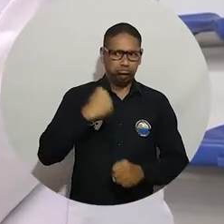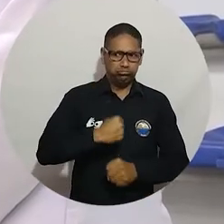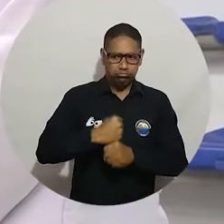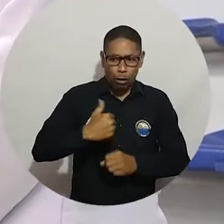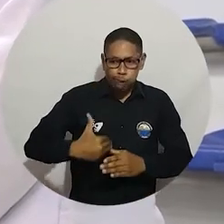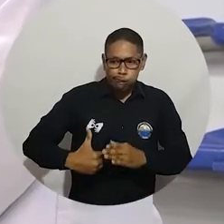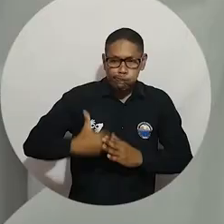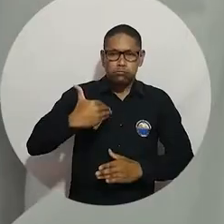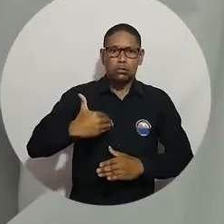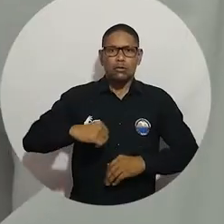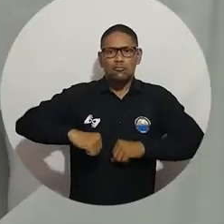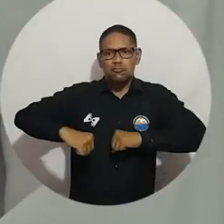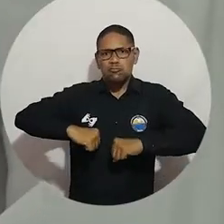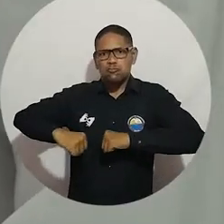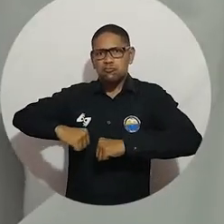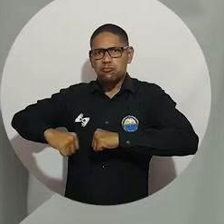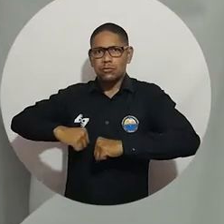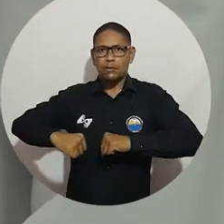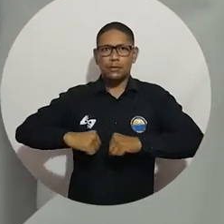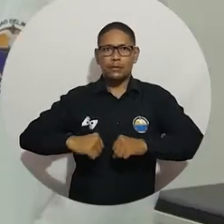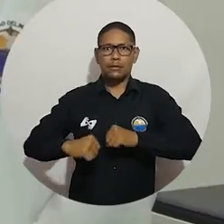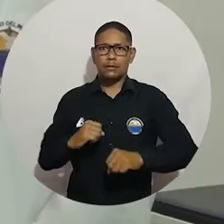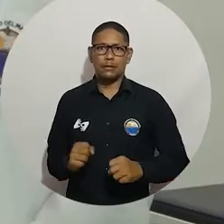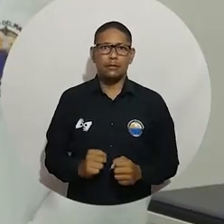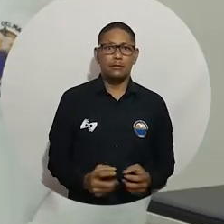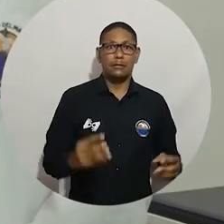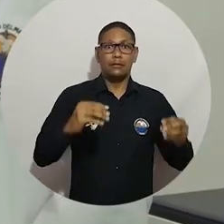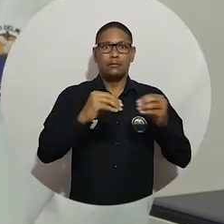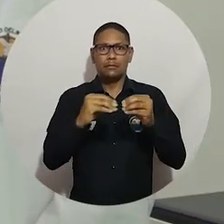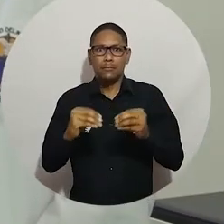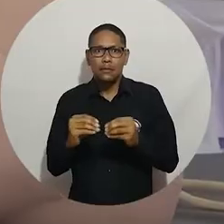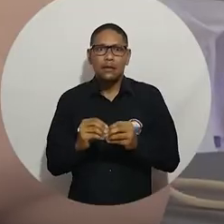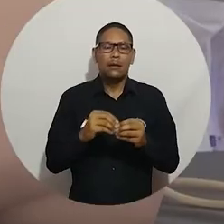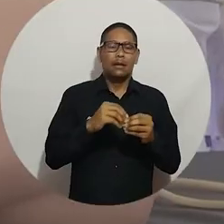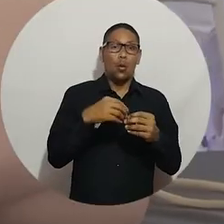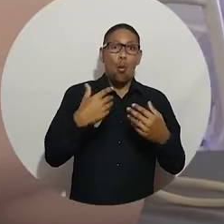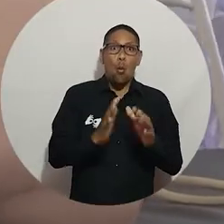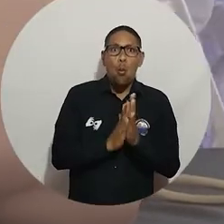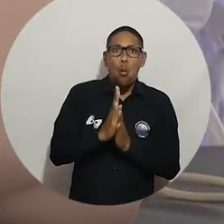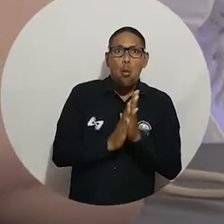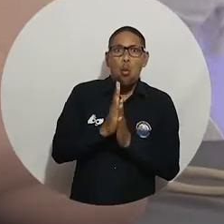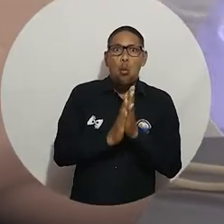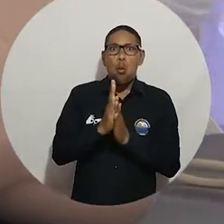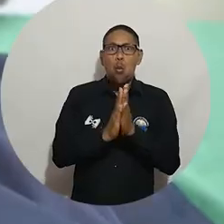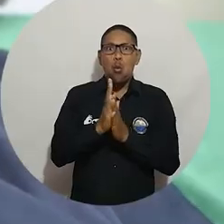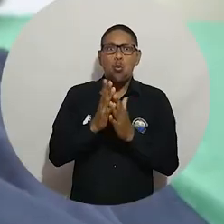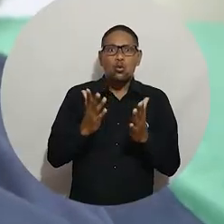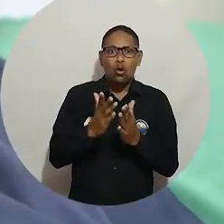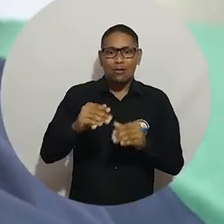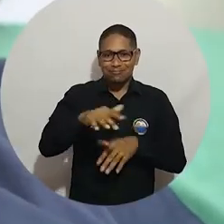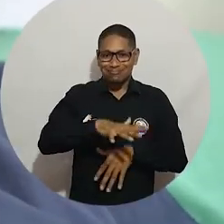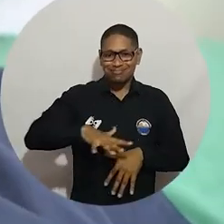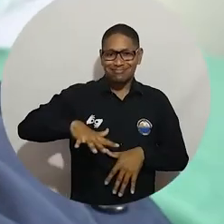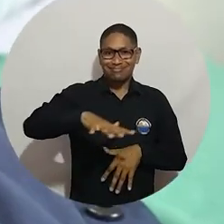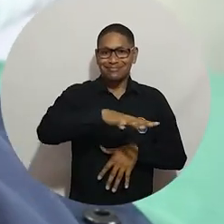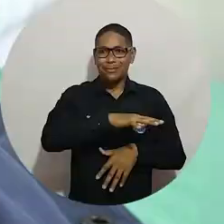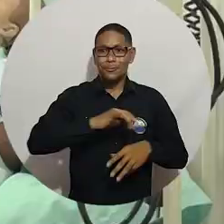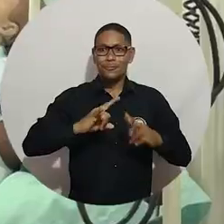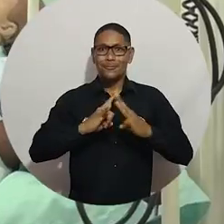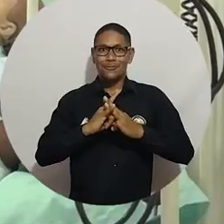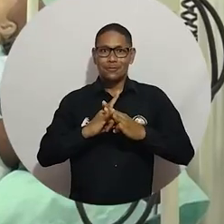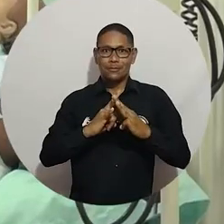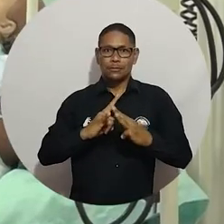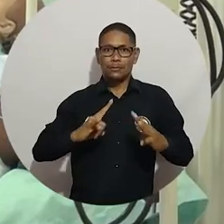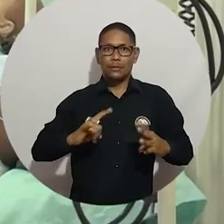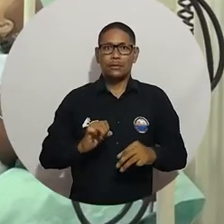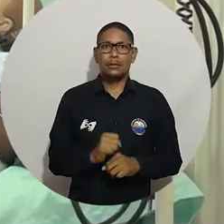programas en distintas áreas, entre ellas enfermería, teniendo en cuenta la calidad de sus procesos en los lineamientos evaluados, contexto internacional,